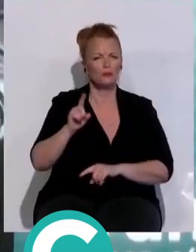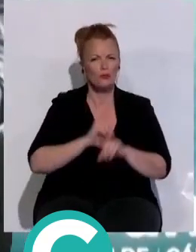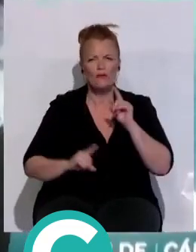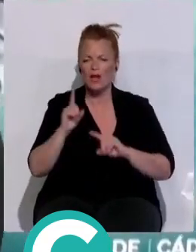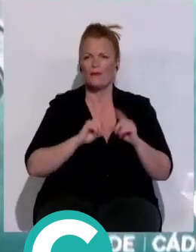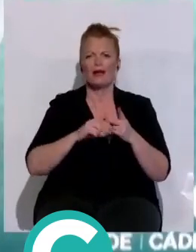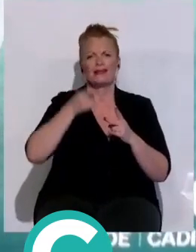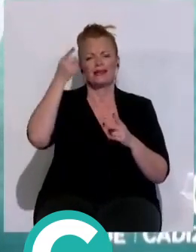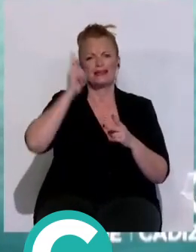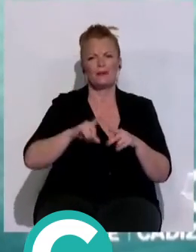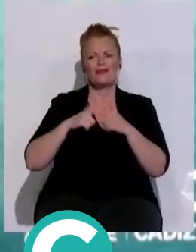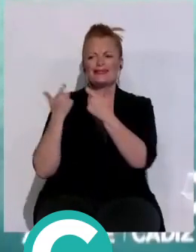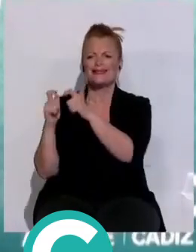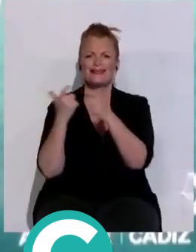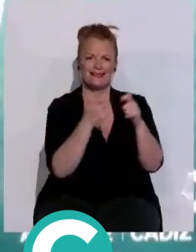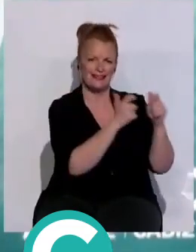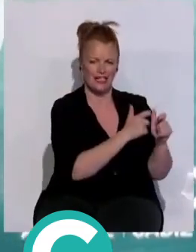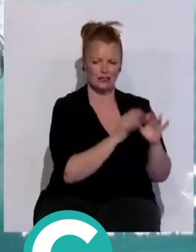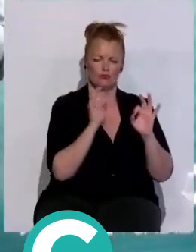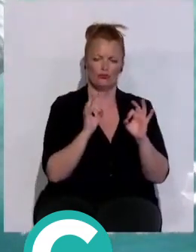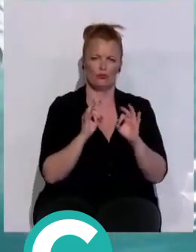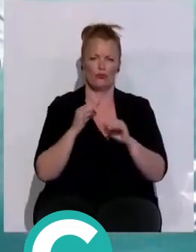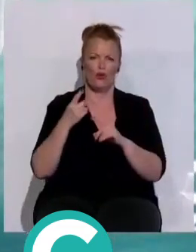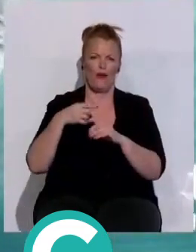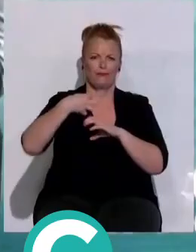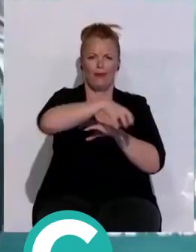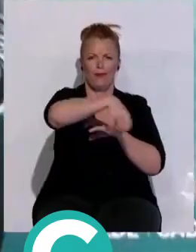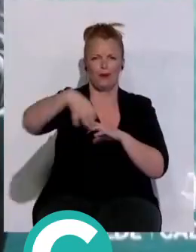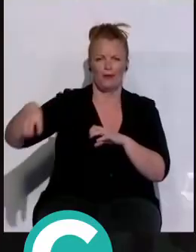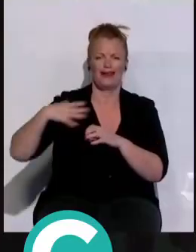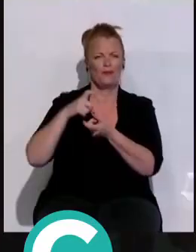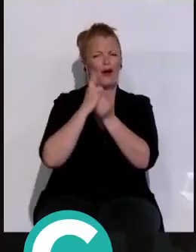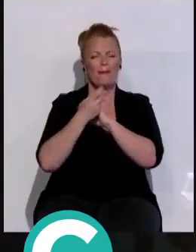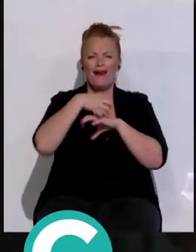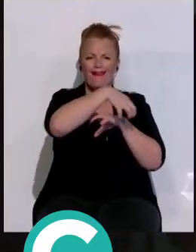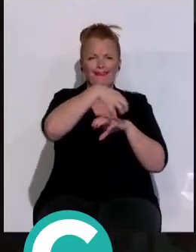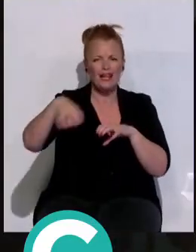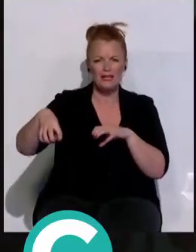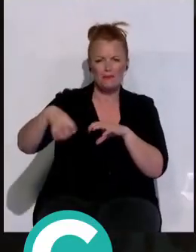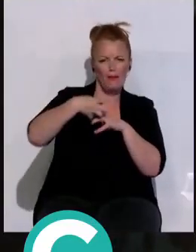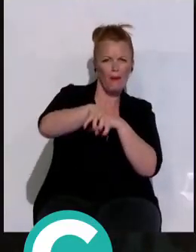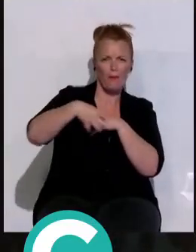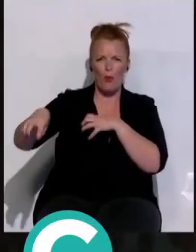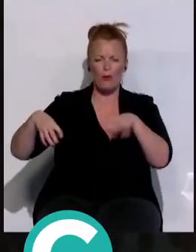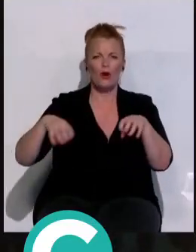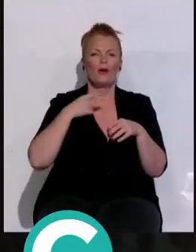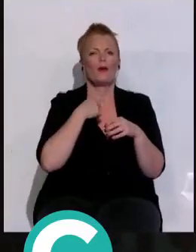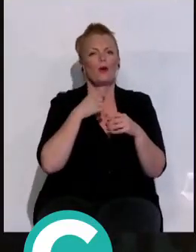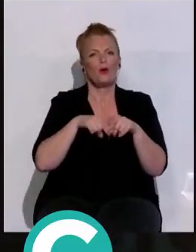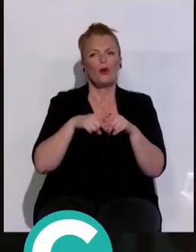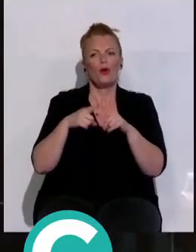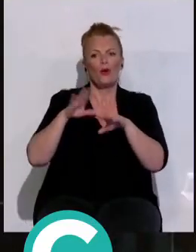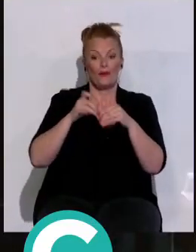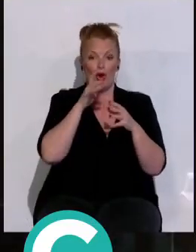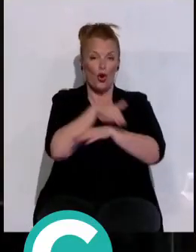dijo del sectarismo y la desidia. Nosotros queremos cambiar el sectarismo del gobierno actual por un gobierno para todos.